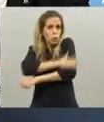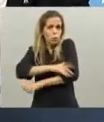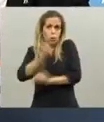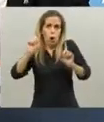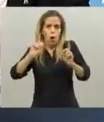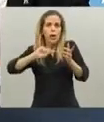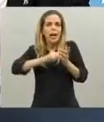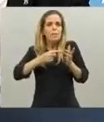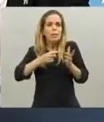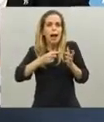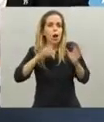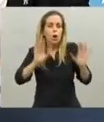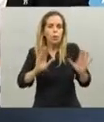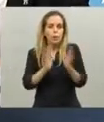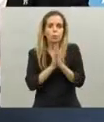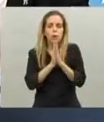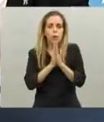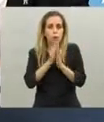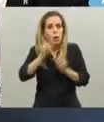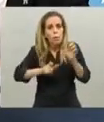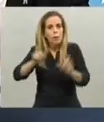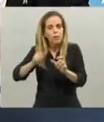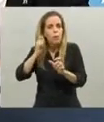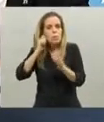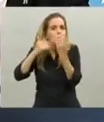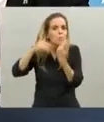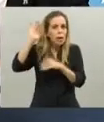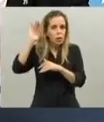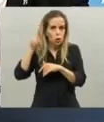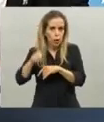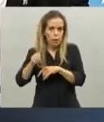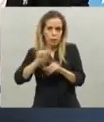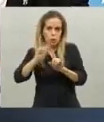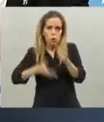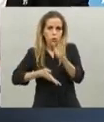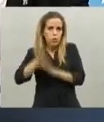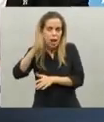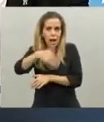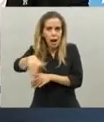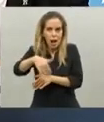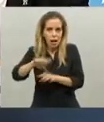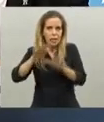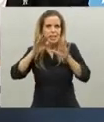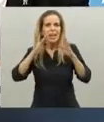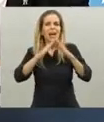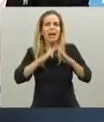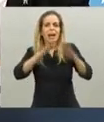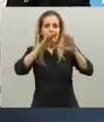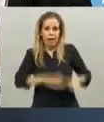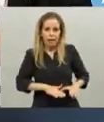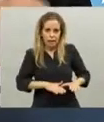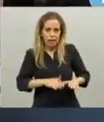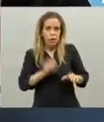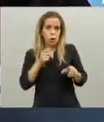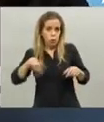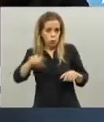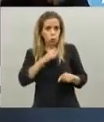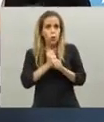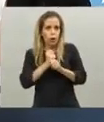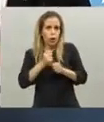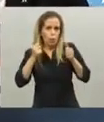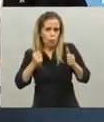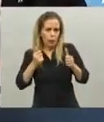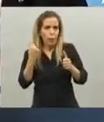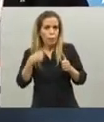riesgoso, por favor no salgan y sigamos cumpliendo con las normas que estamos trabajando bien, pero el virus va a seguir creciendo.